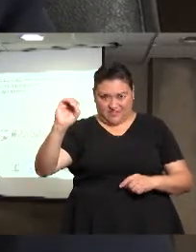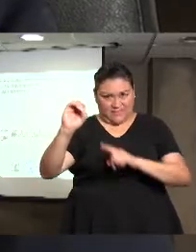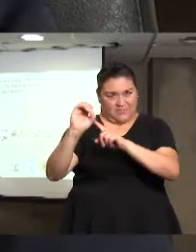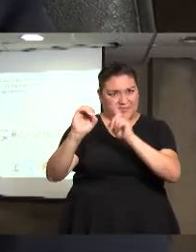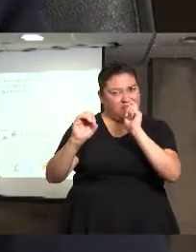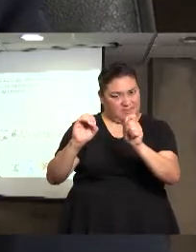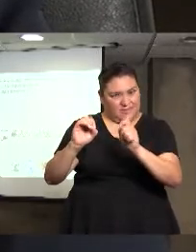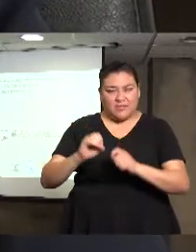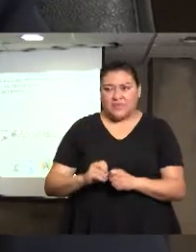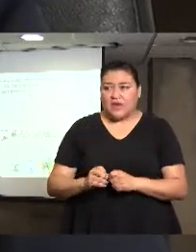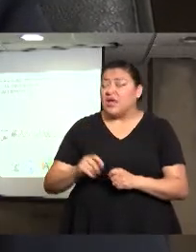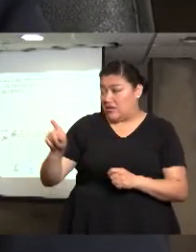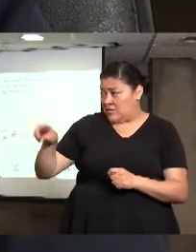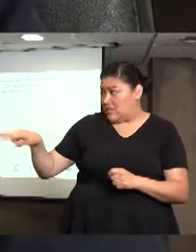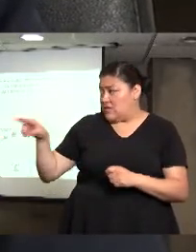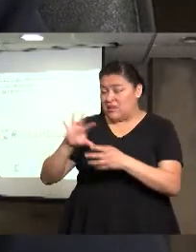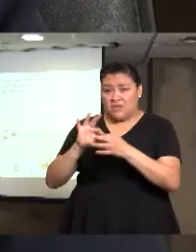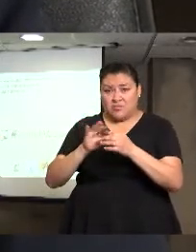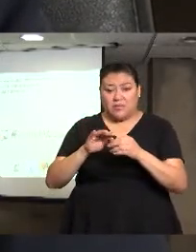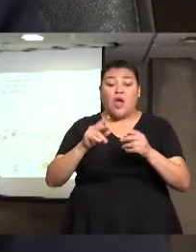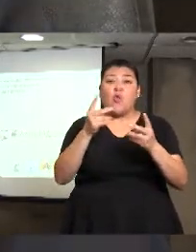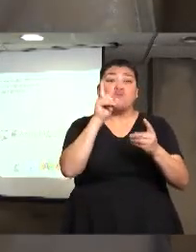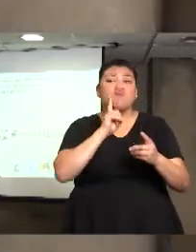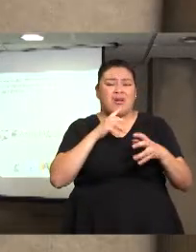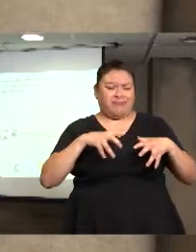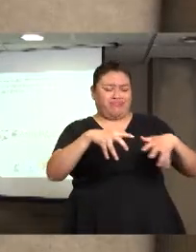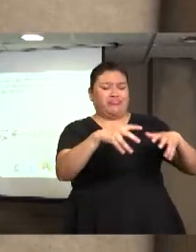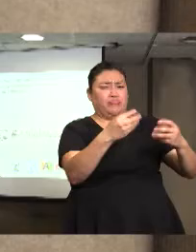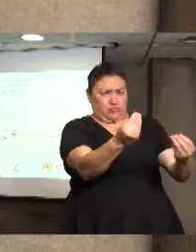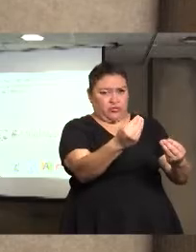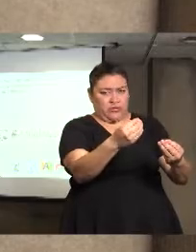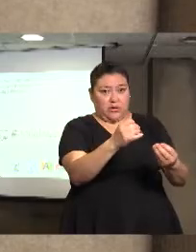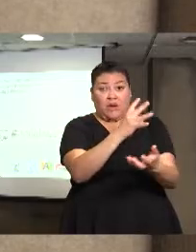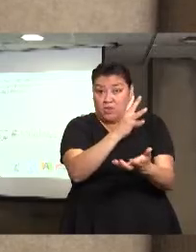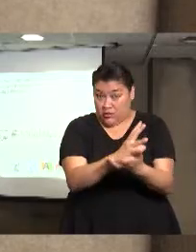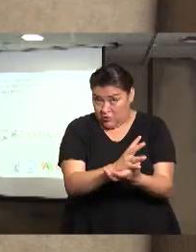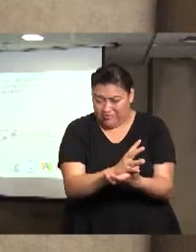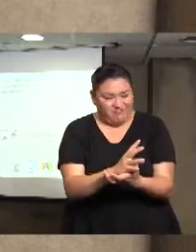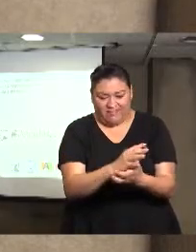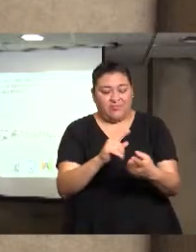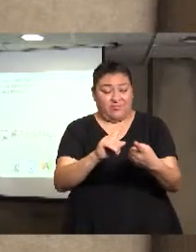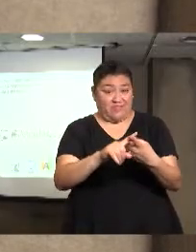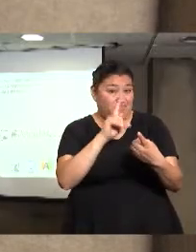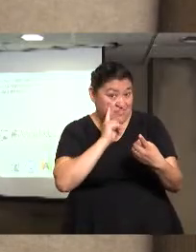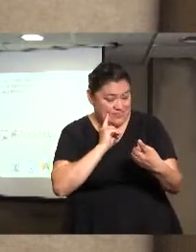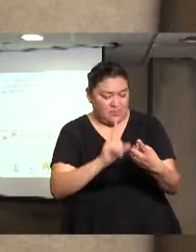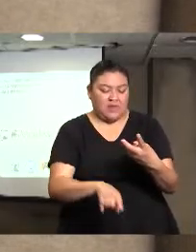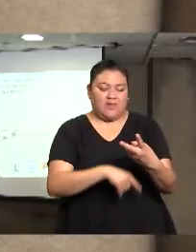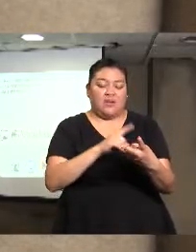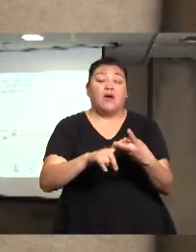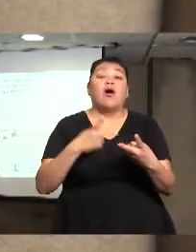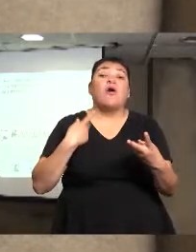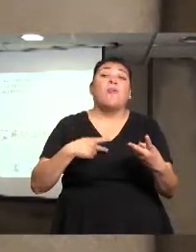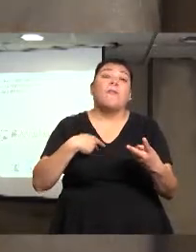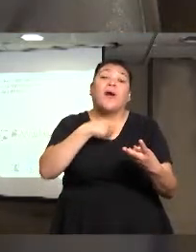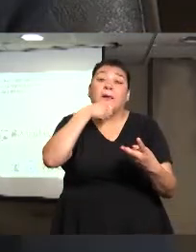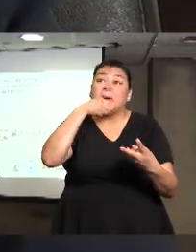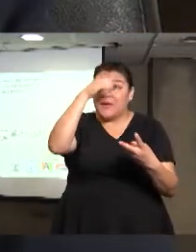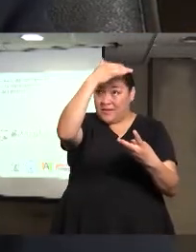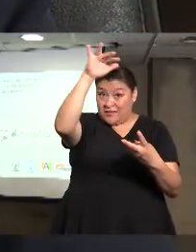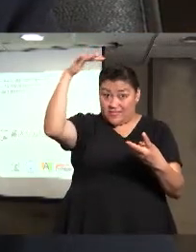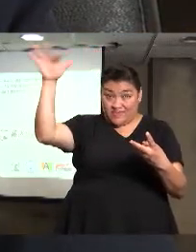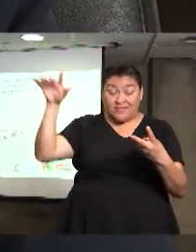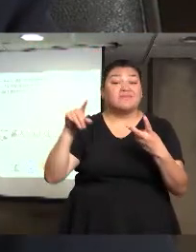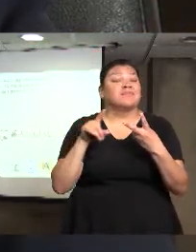mujeres que son las víctimas de trata, o las posibles víctimas de trata, también tenemos a las personas mayores, y que generalmente pueden